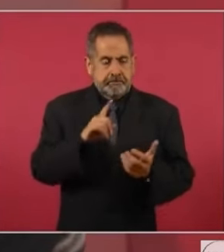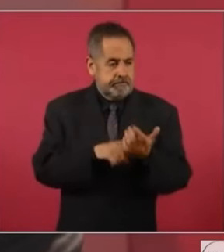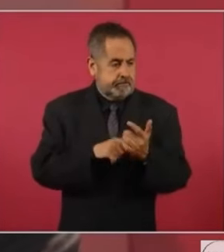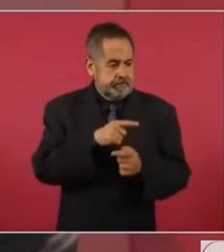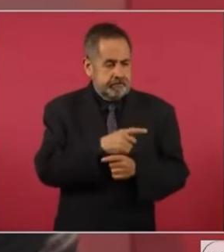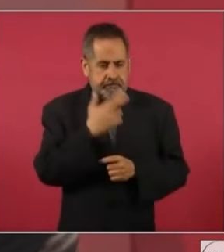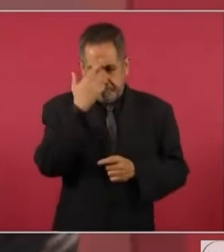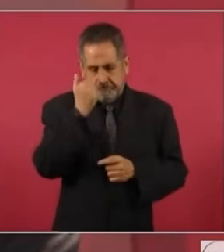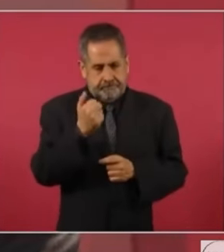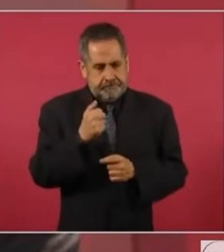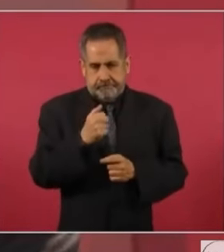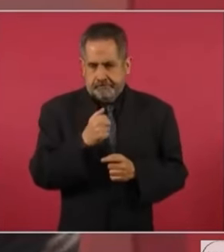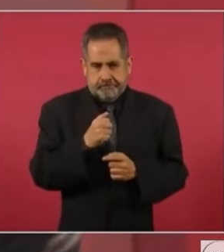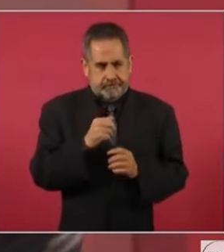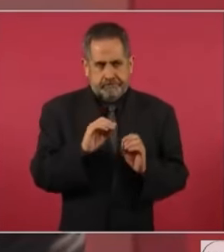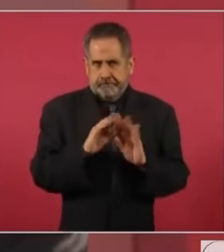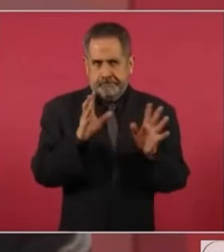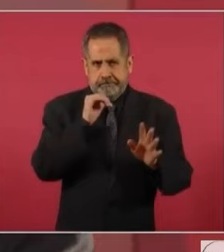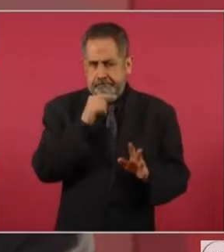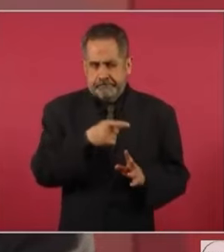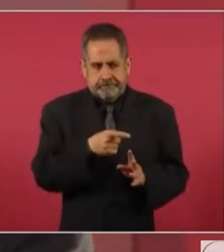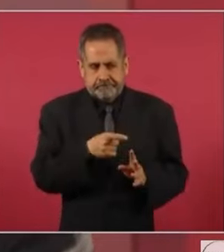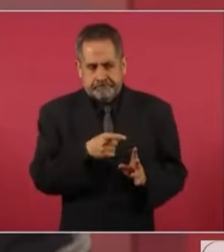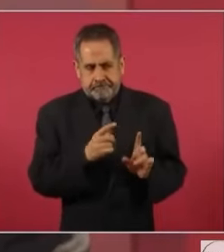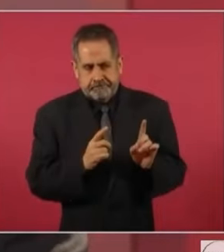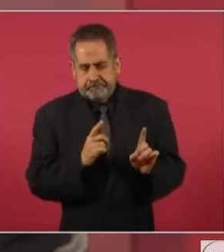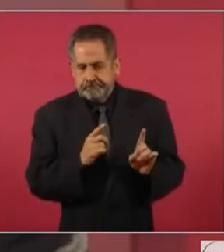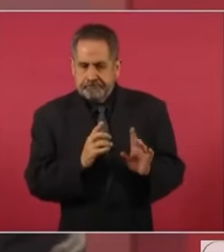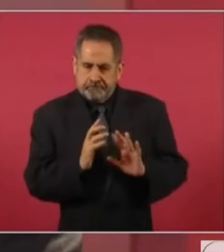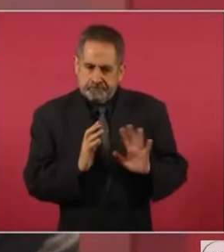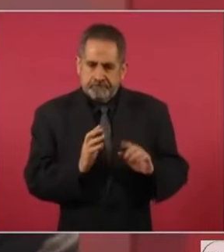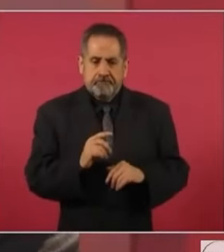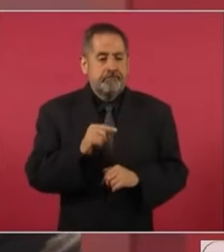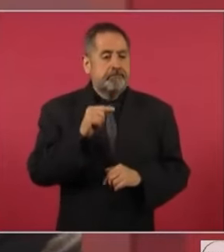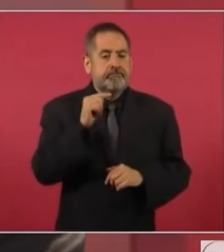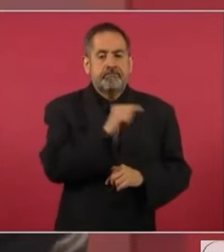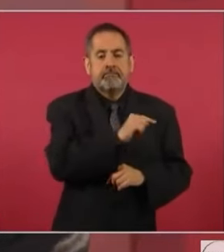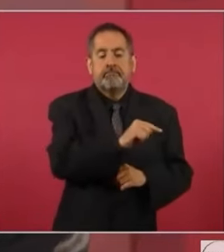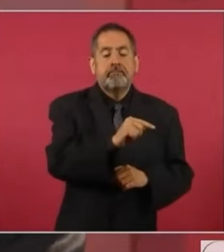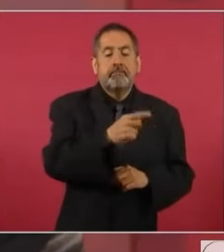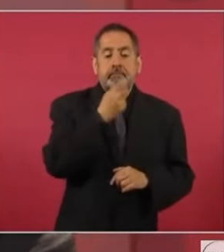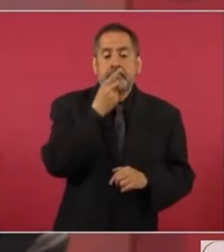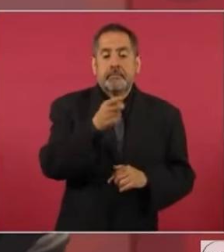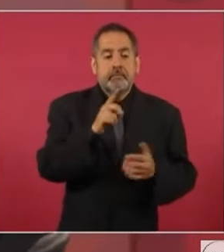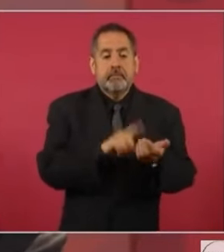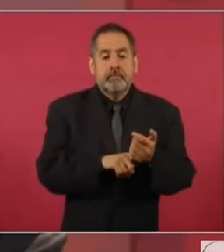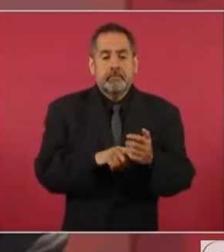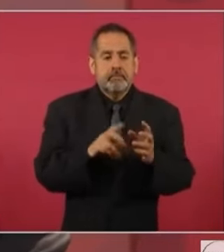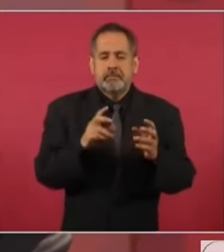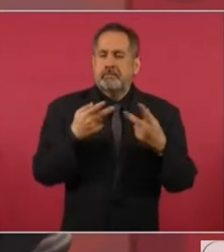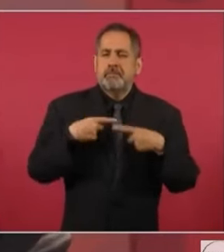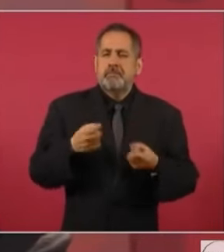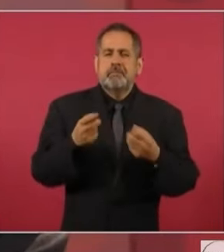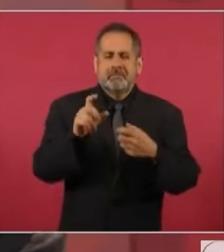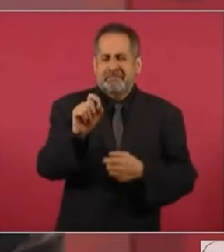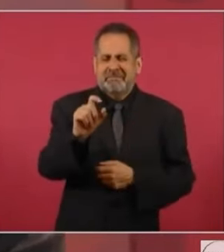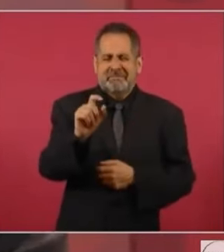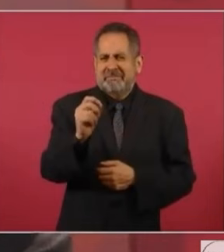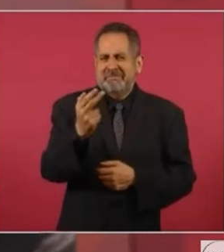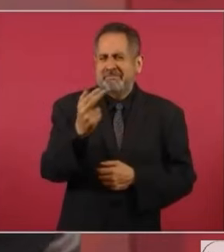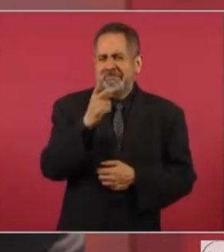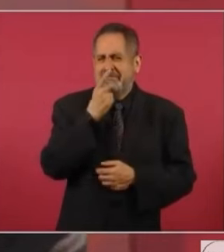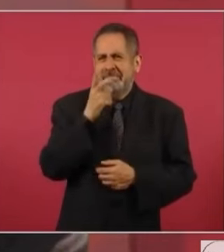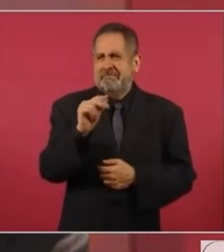claras, se dio a conocer que no eran 20 o 25 los que estaban ahí,